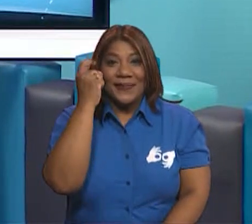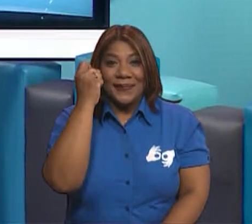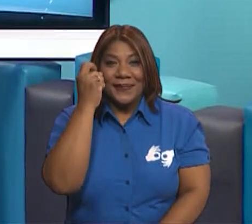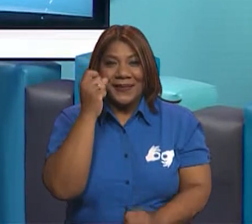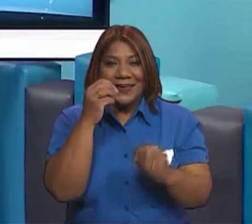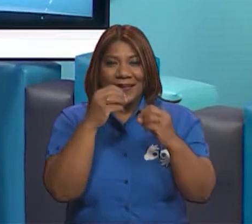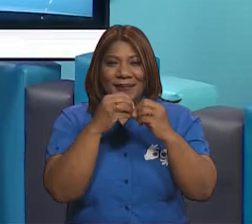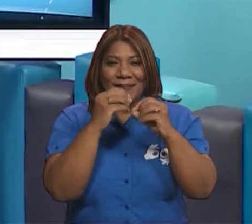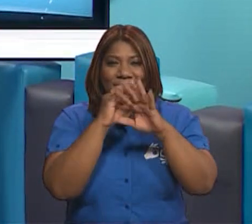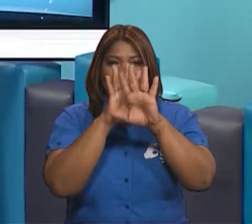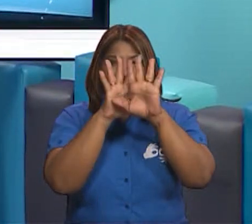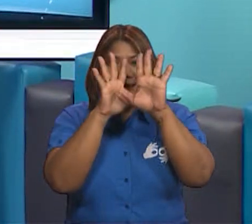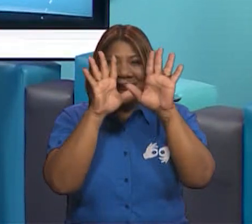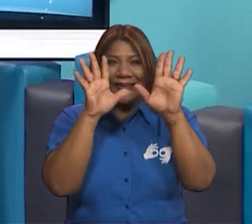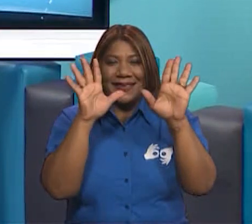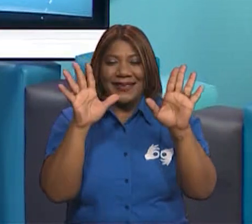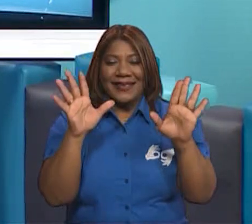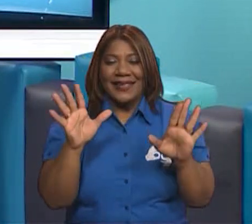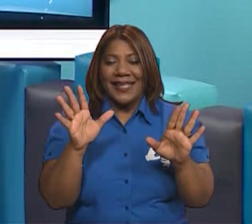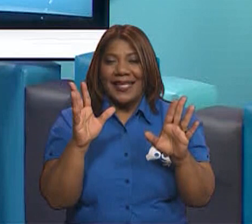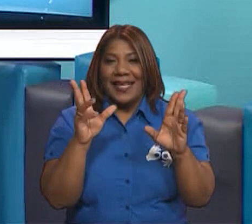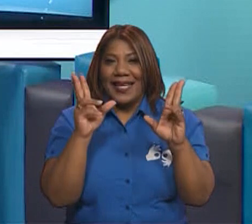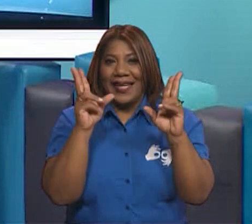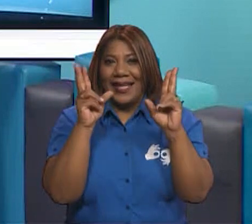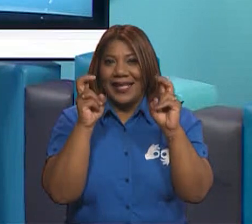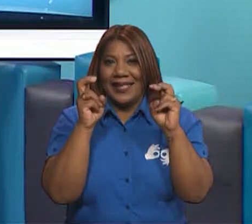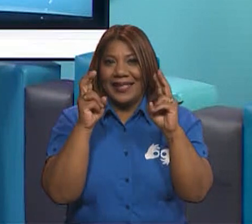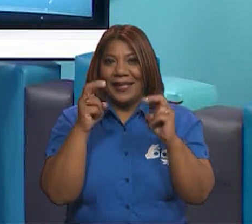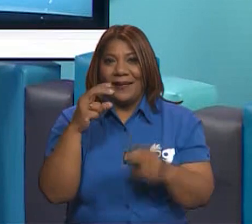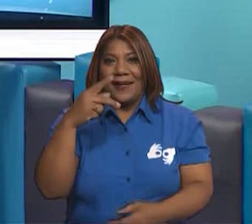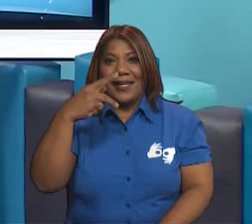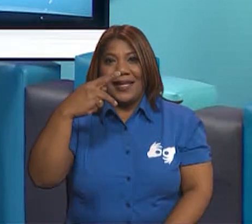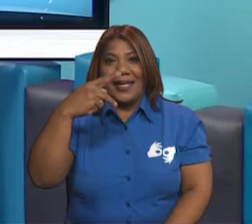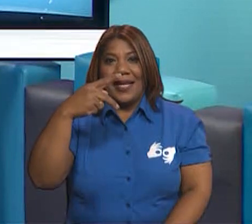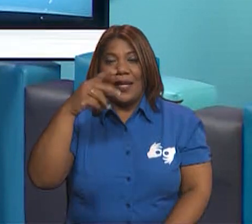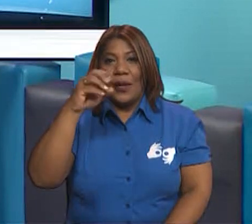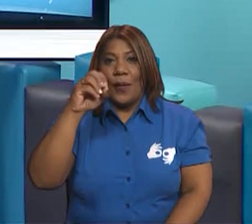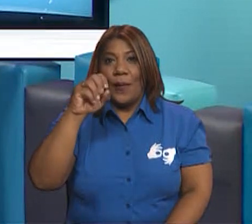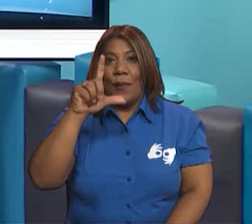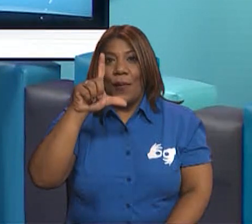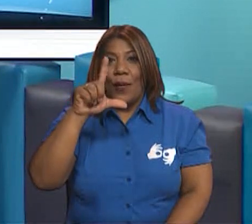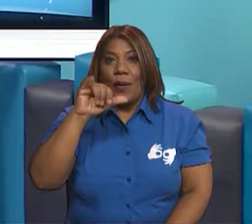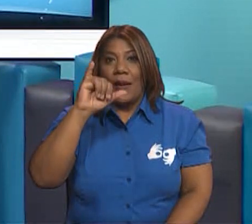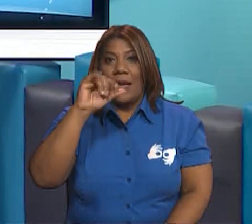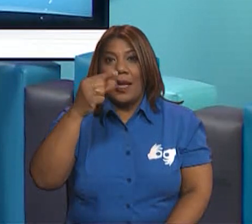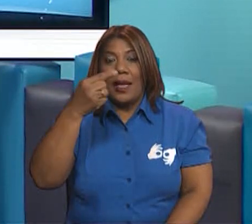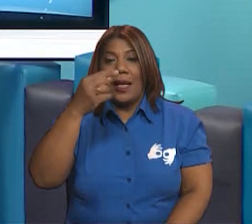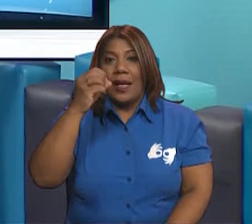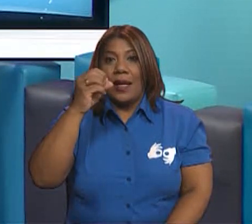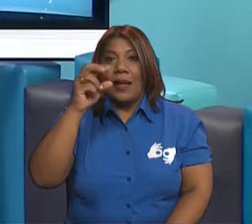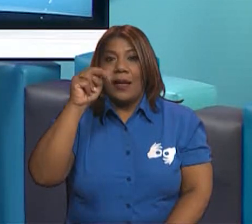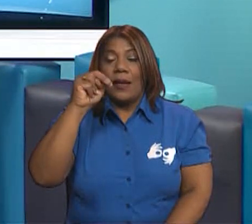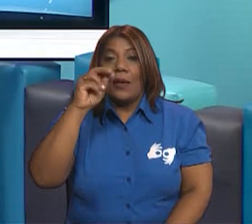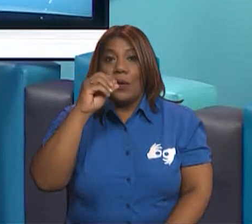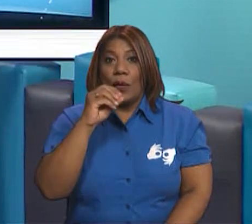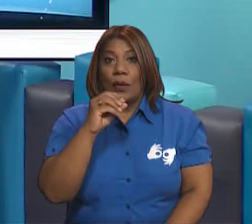repaso sobre los polígonos. Es repaso porque se trata de las